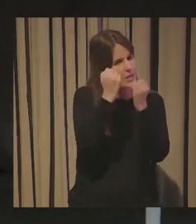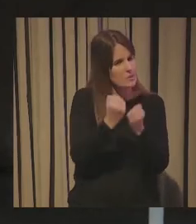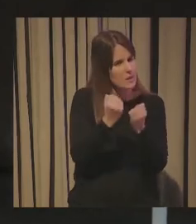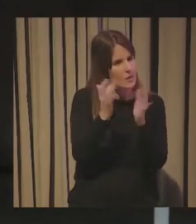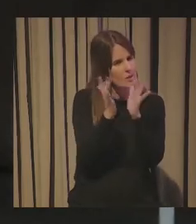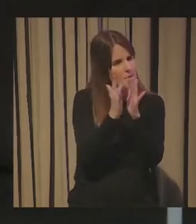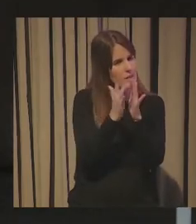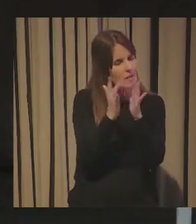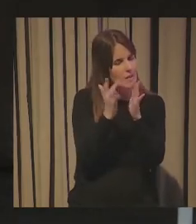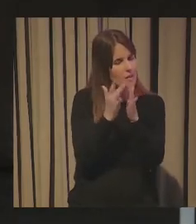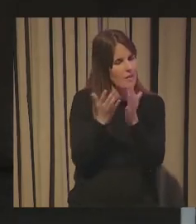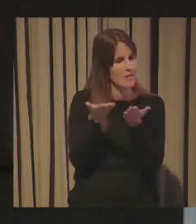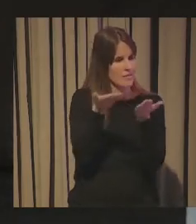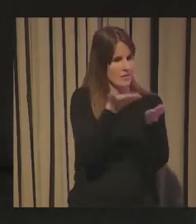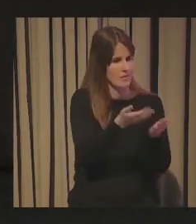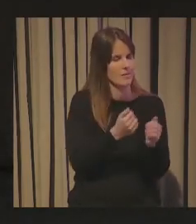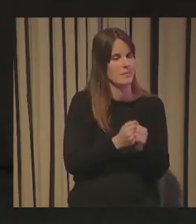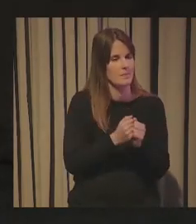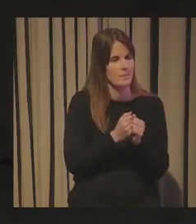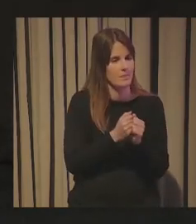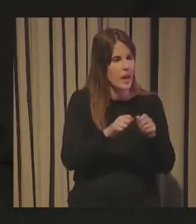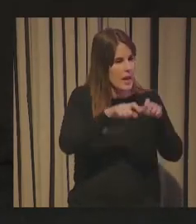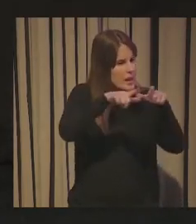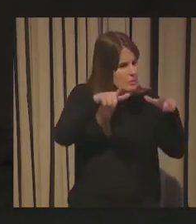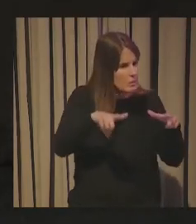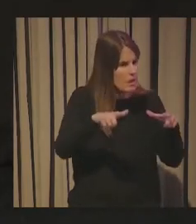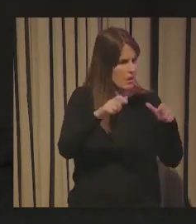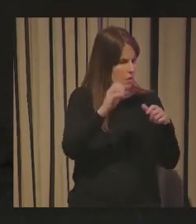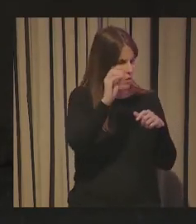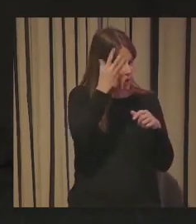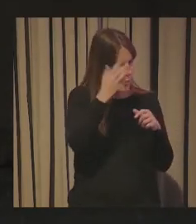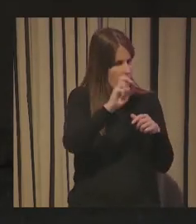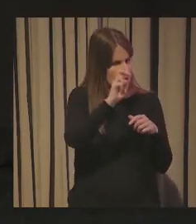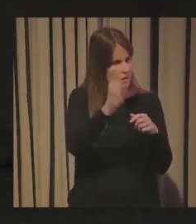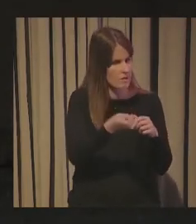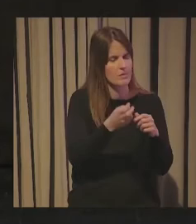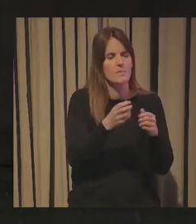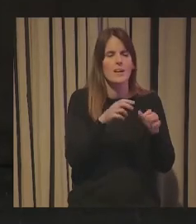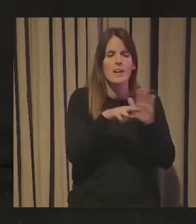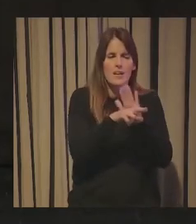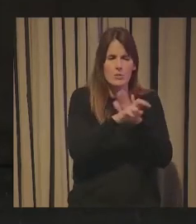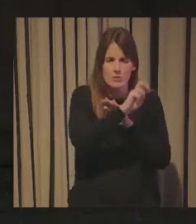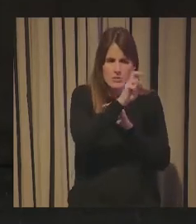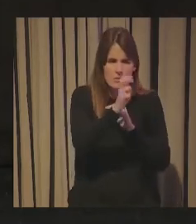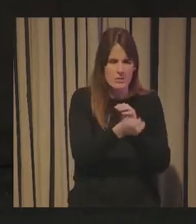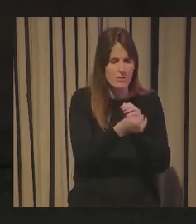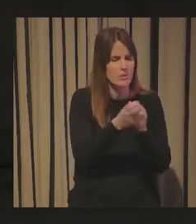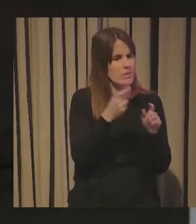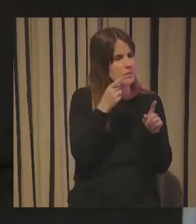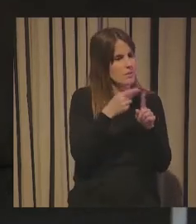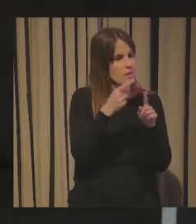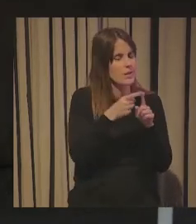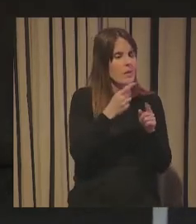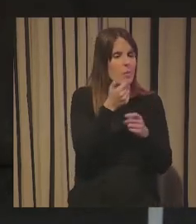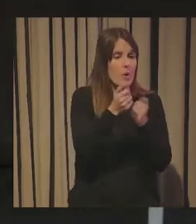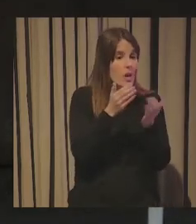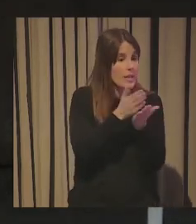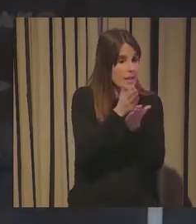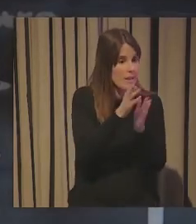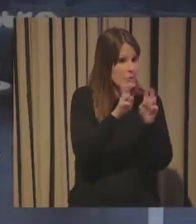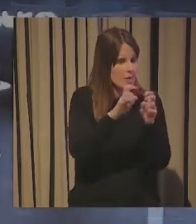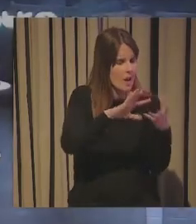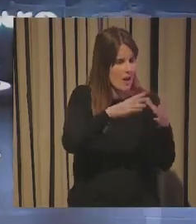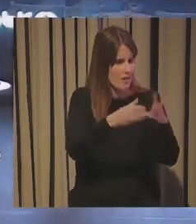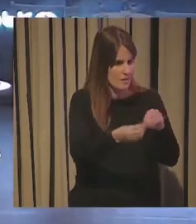instalaciones, cualquier elemento, cualquier herramienta que necesita una organización para hacer cambios, para moldarse a esas nuevas tendencias de las que habéis venido